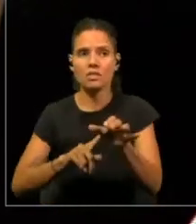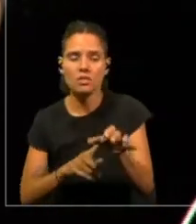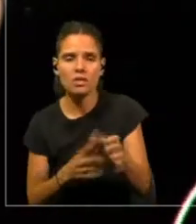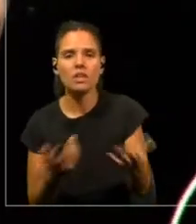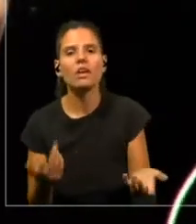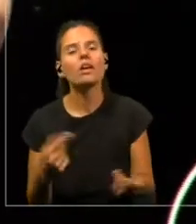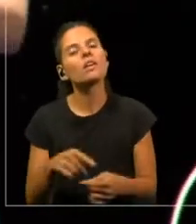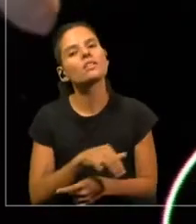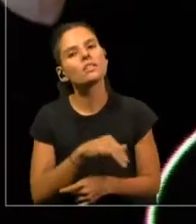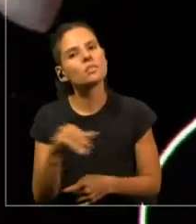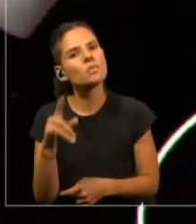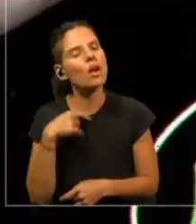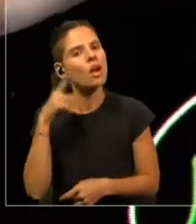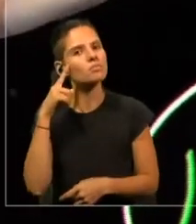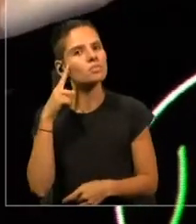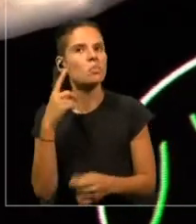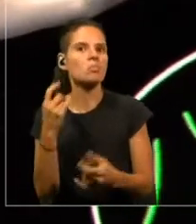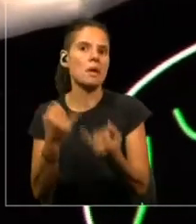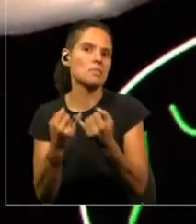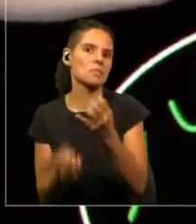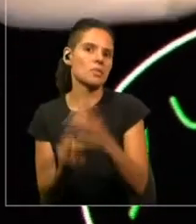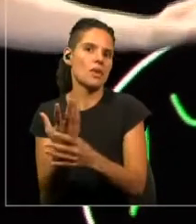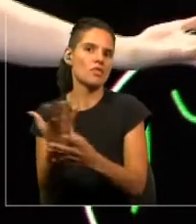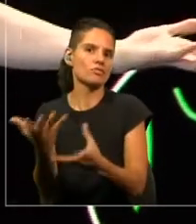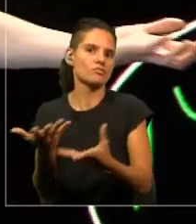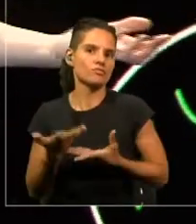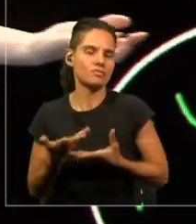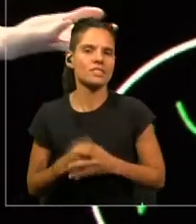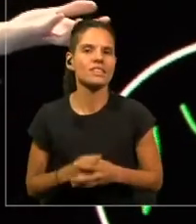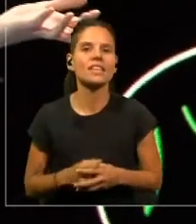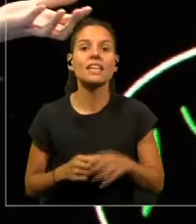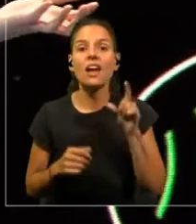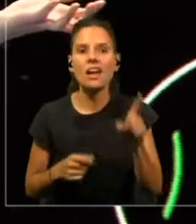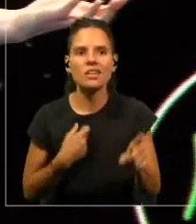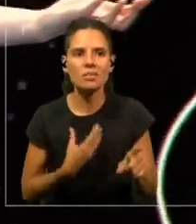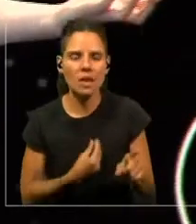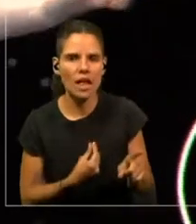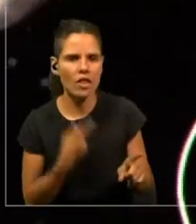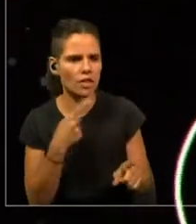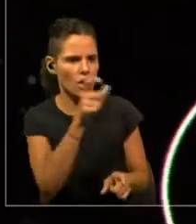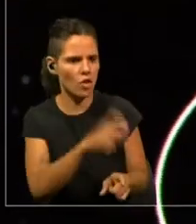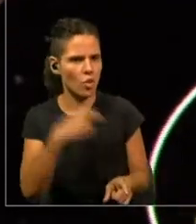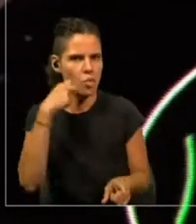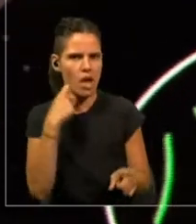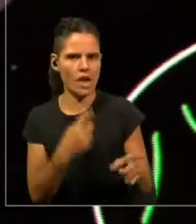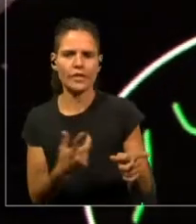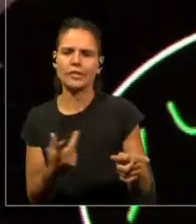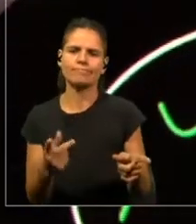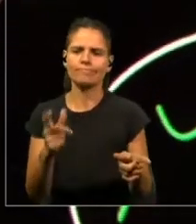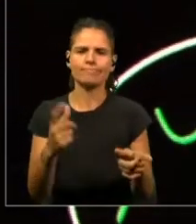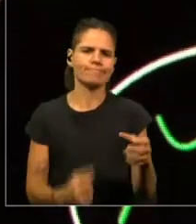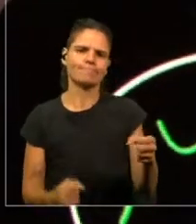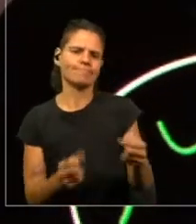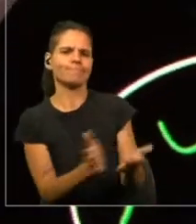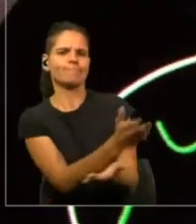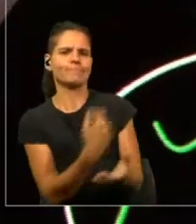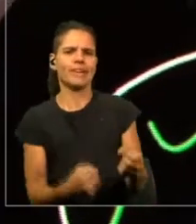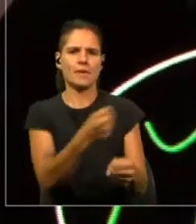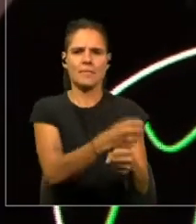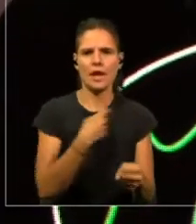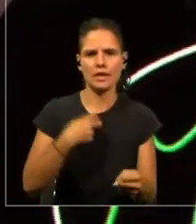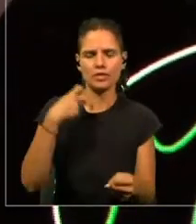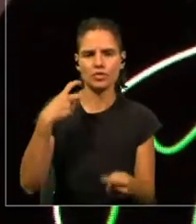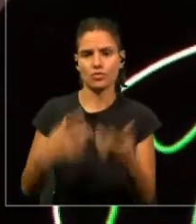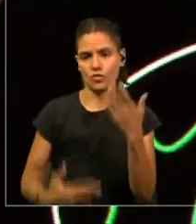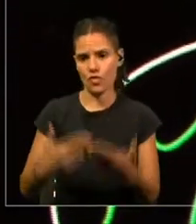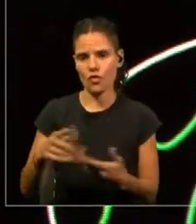han ganado nuevos amigos. Entonces, estos miedos de que vamos a ser reemplazados por robots, yo creo